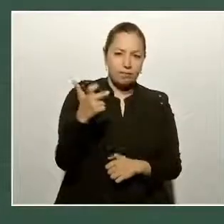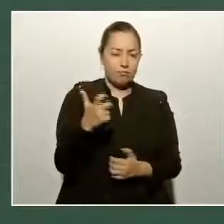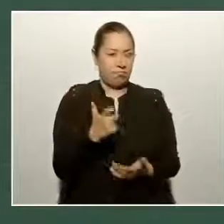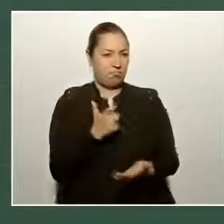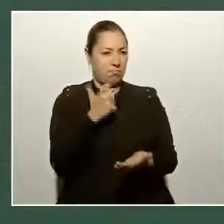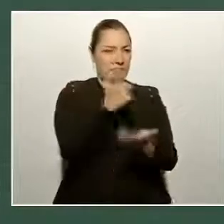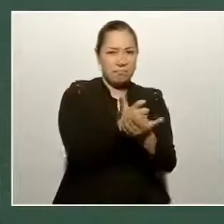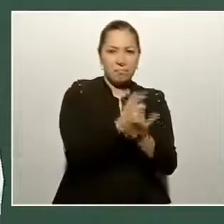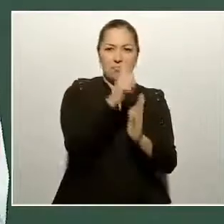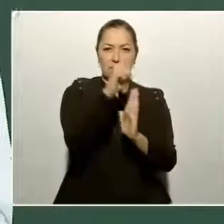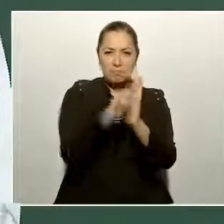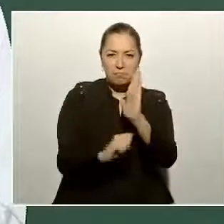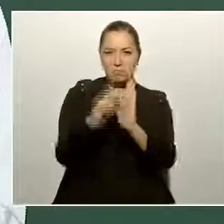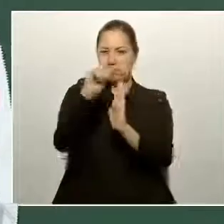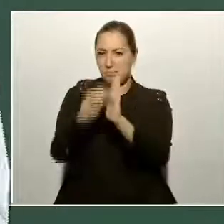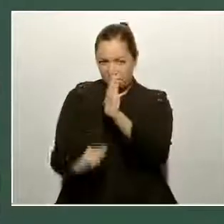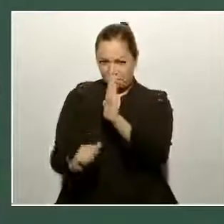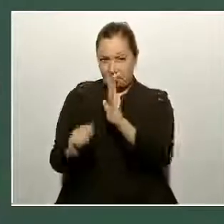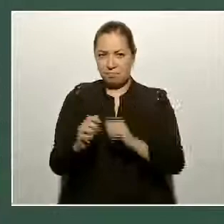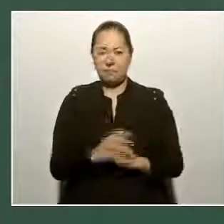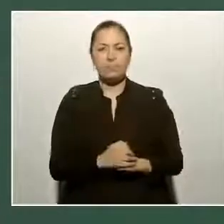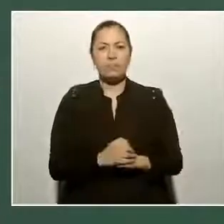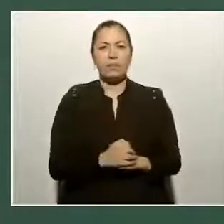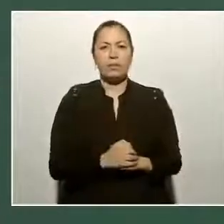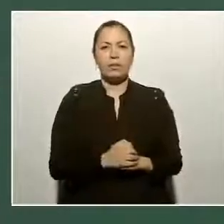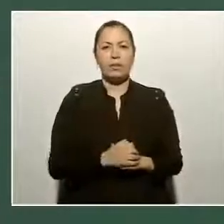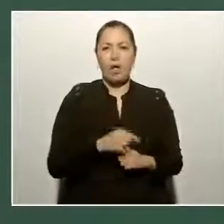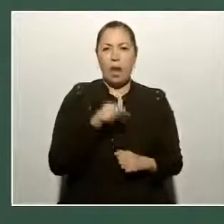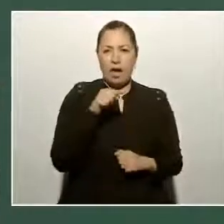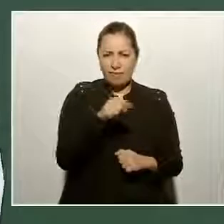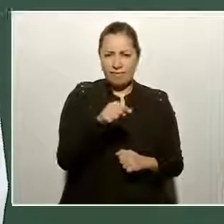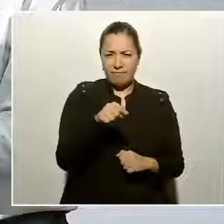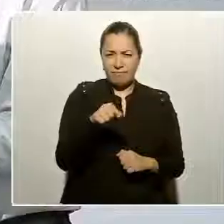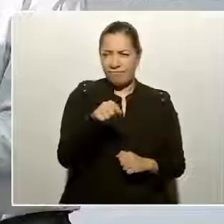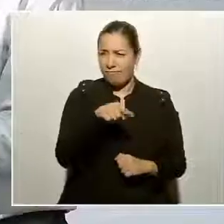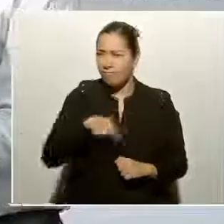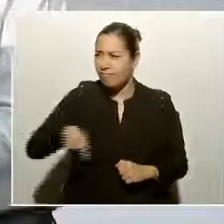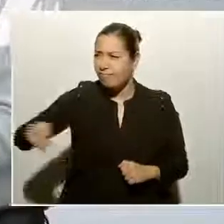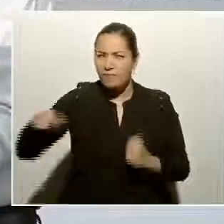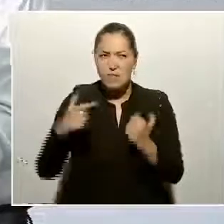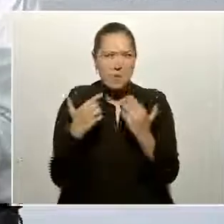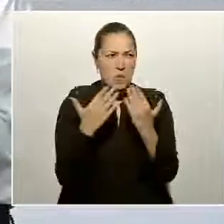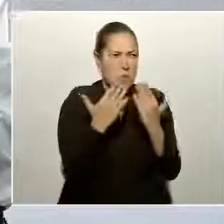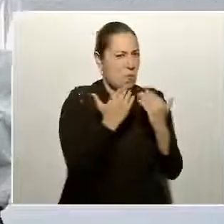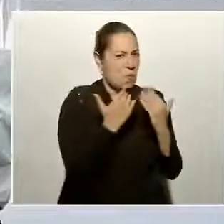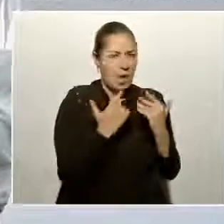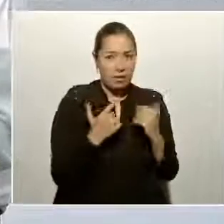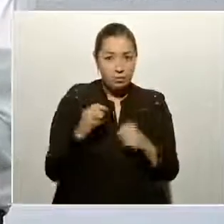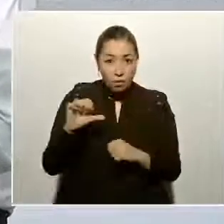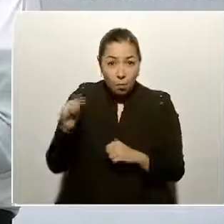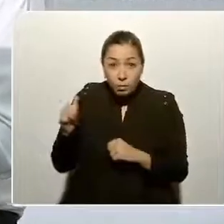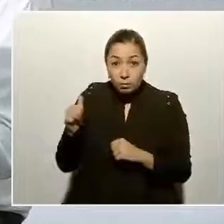No hay ningún banco comercial que otorgue